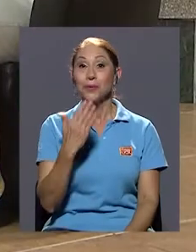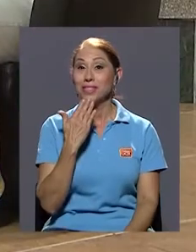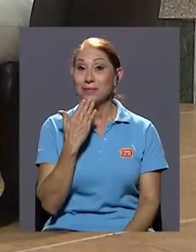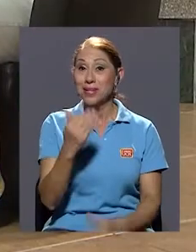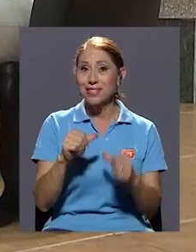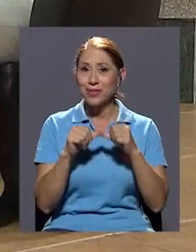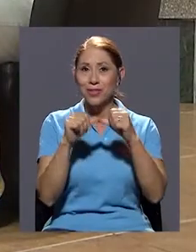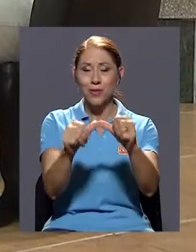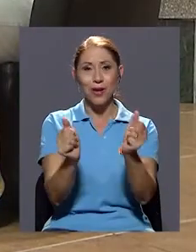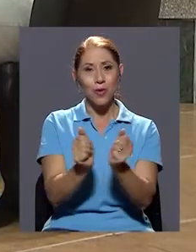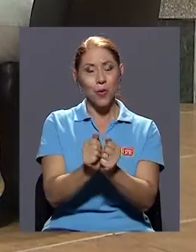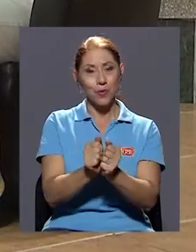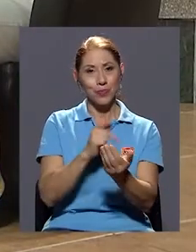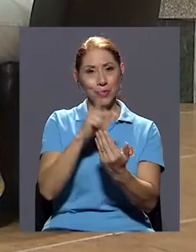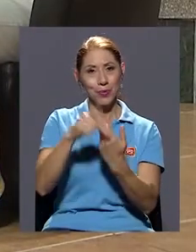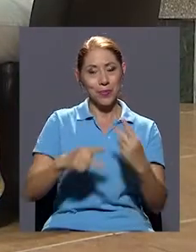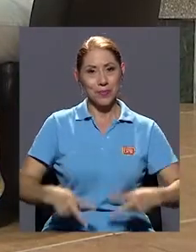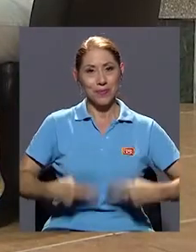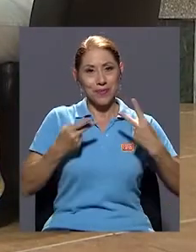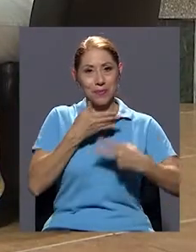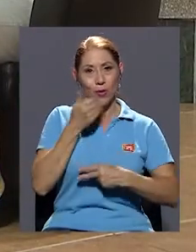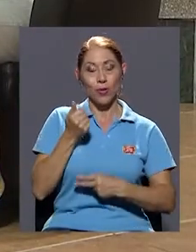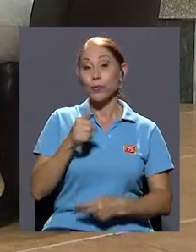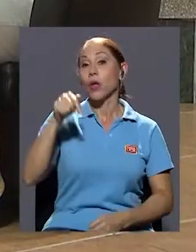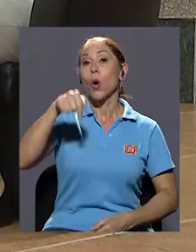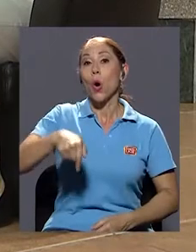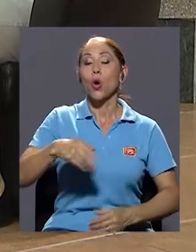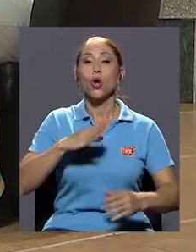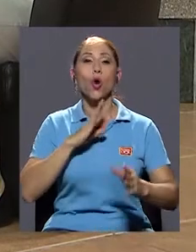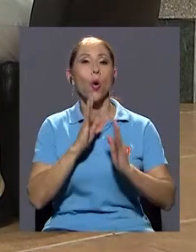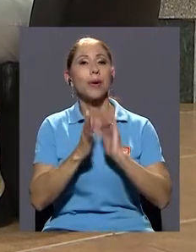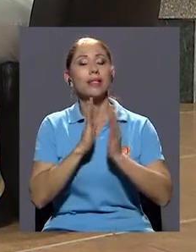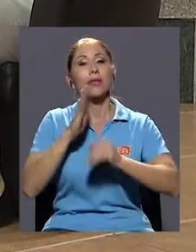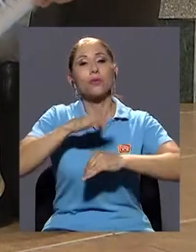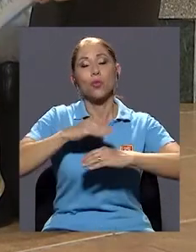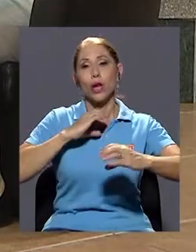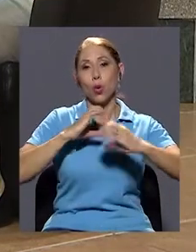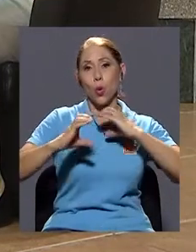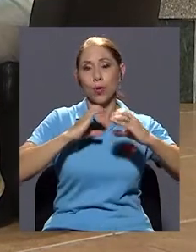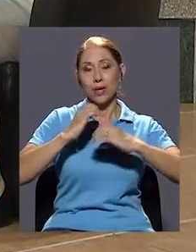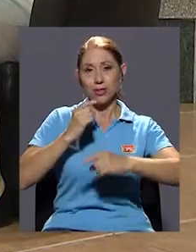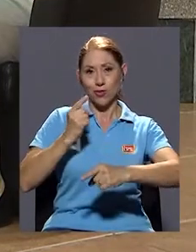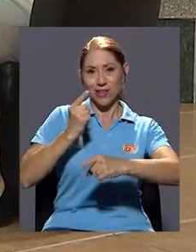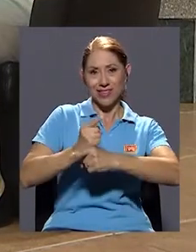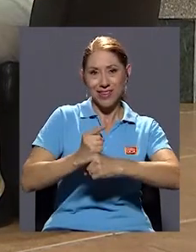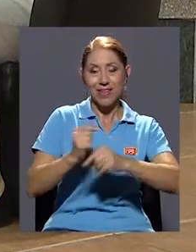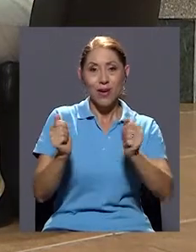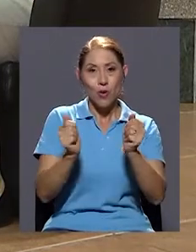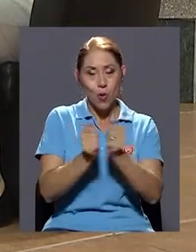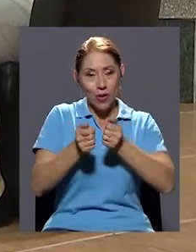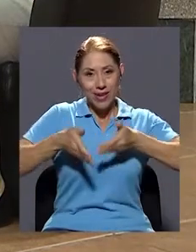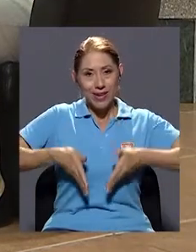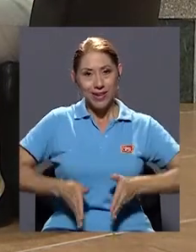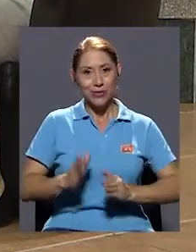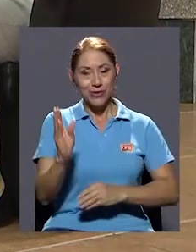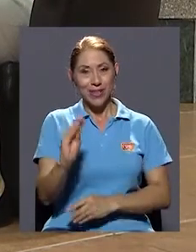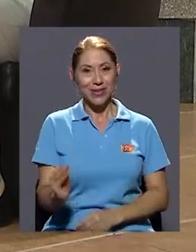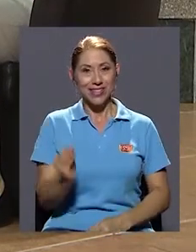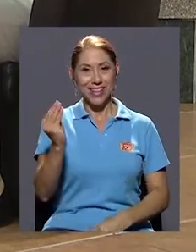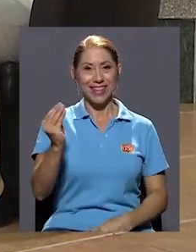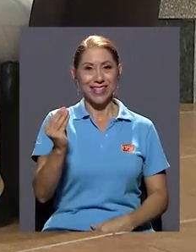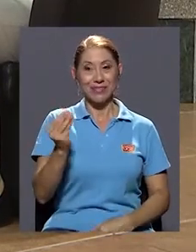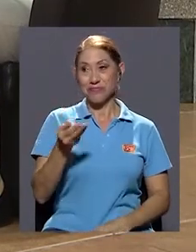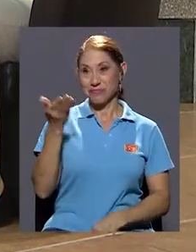Muchísimas gracias por continuar con Vivir Mejor el día de hoy conversando acerca de la comunicación asertiva con hijos